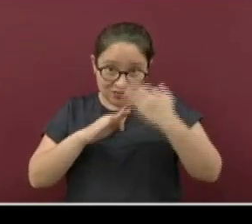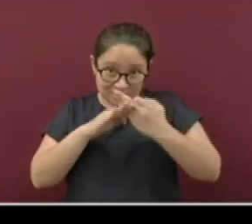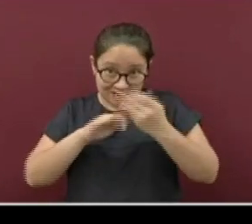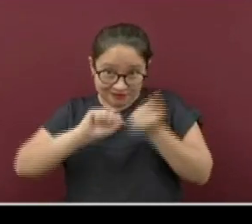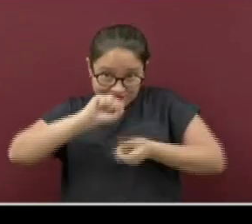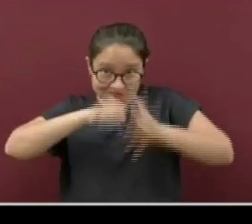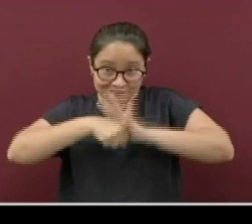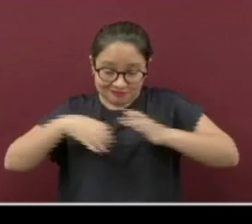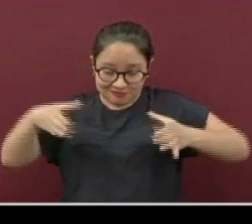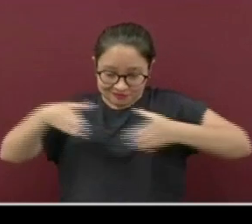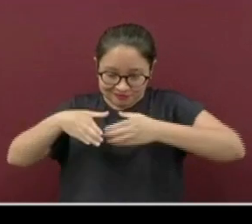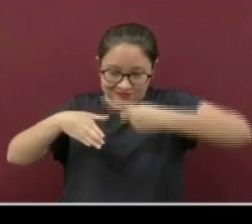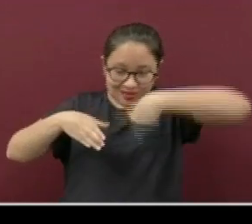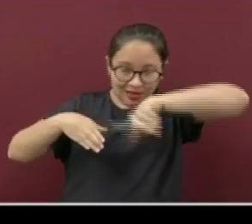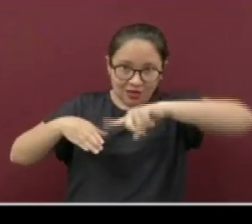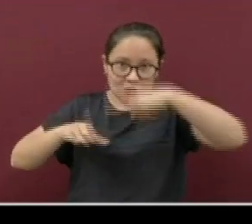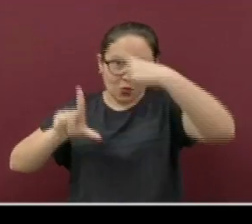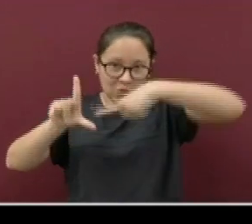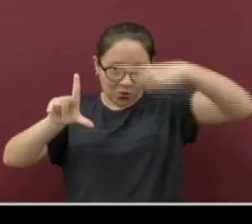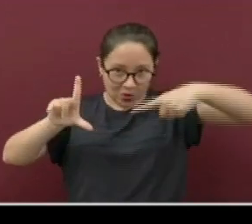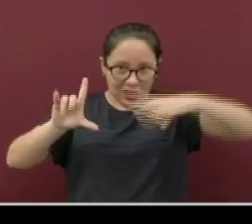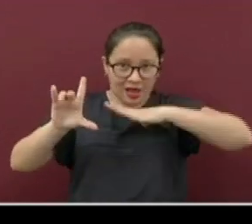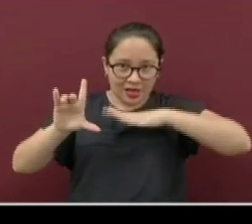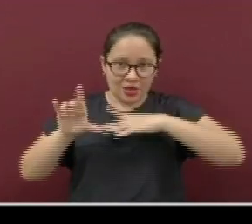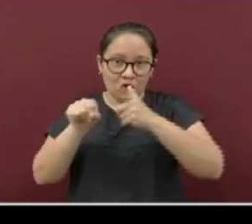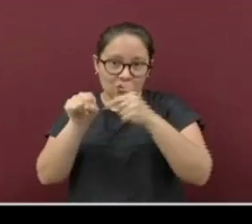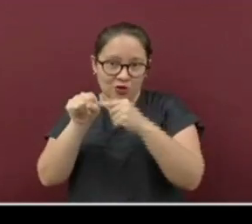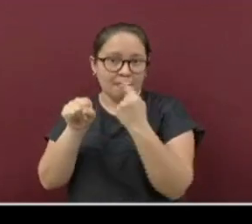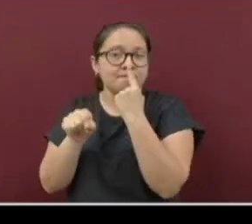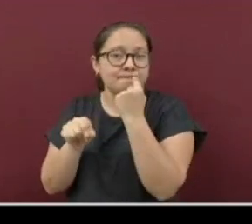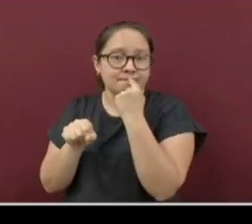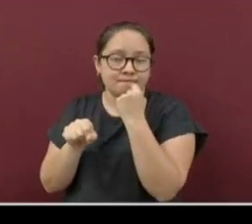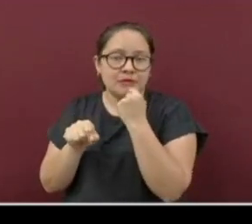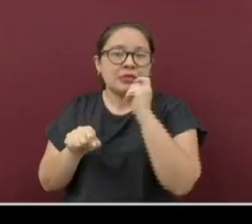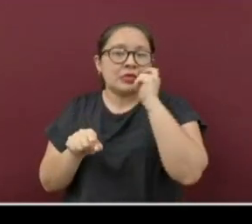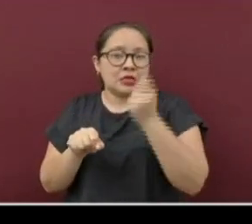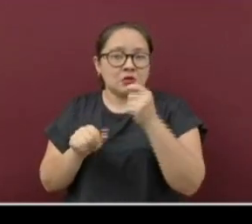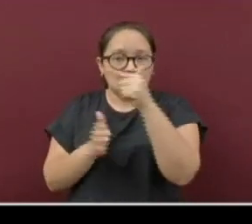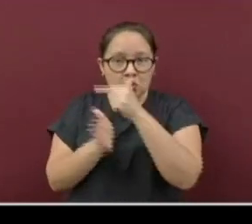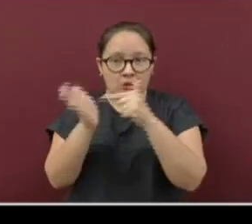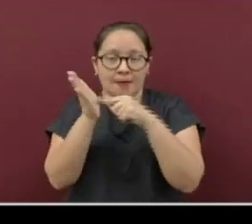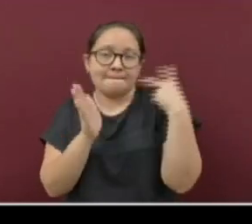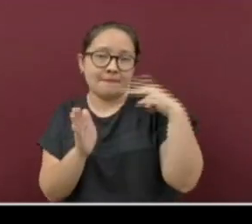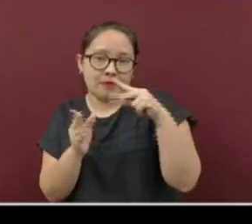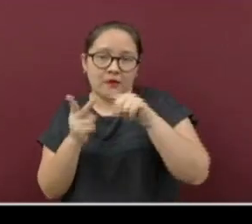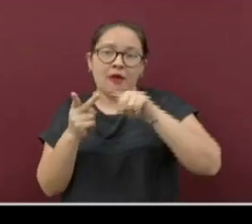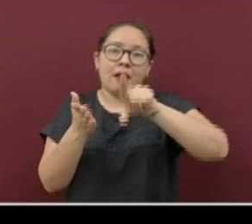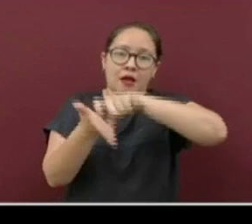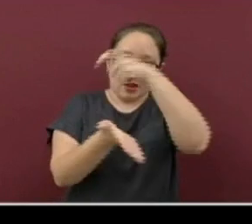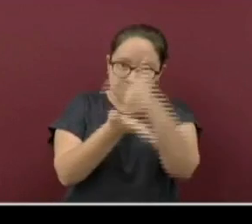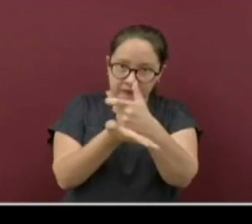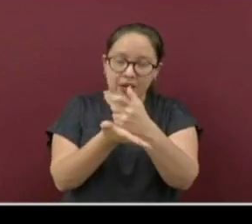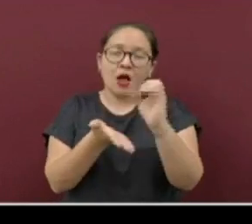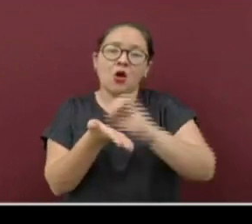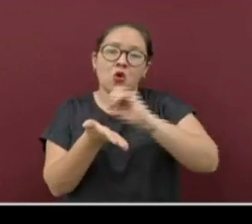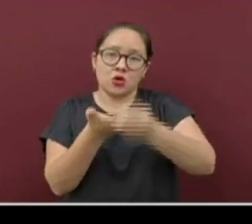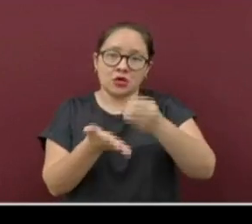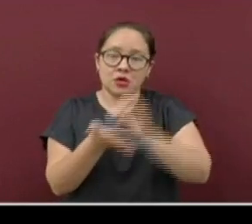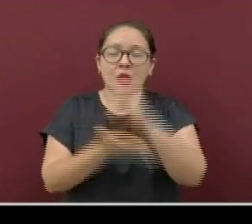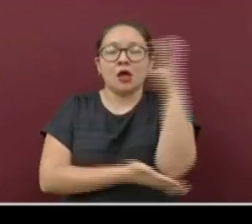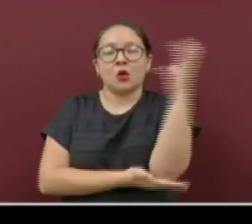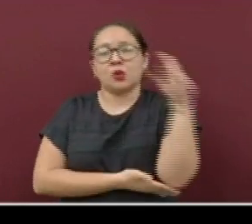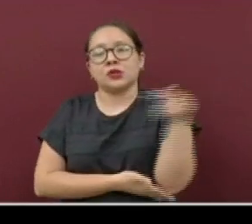los que están representados en la gráfica con barras rojas. Corresponden a los municipios de Veracruz, Jalapa, Orizaba,